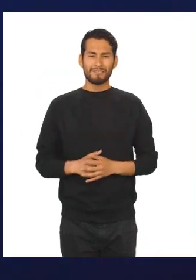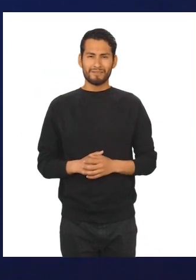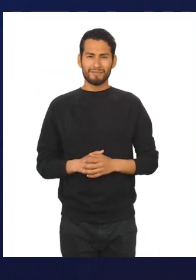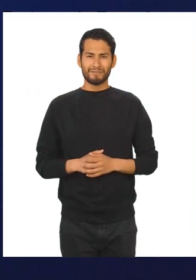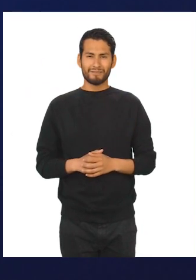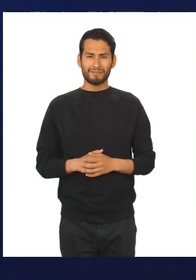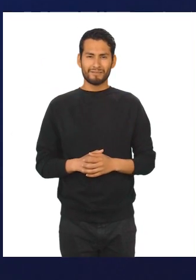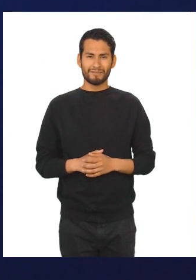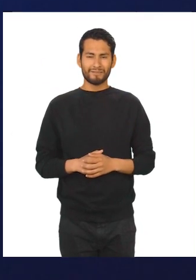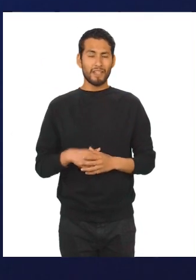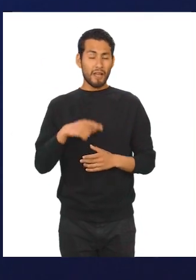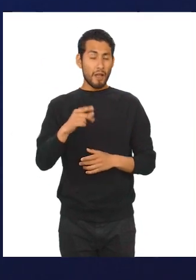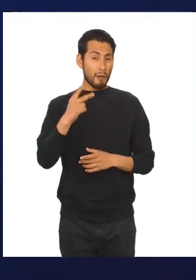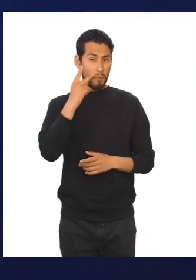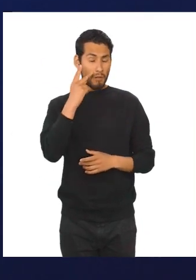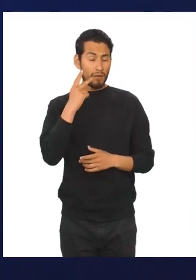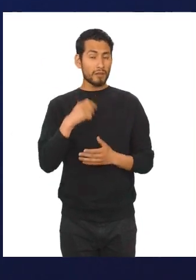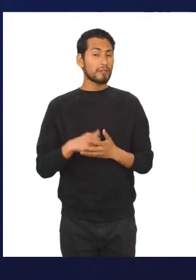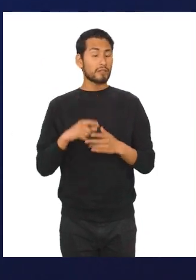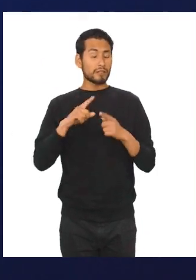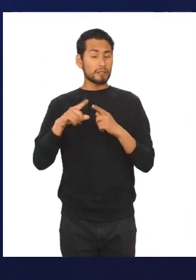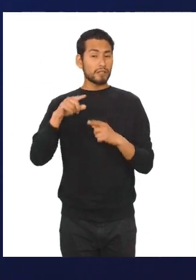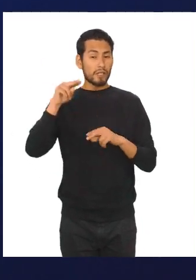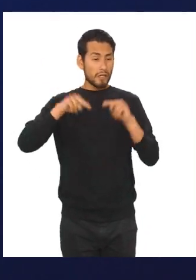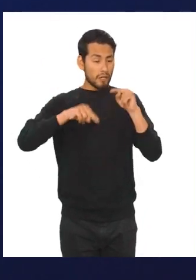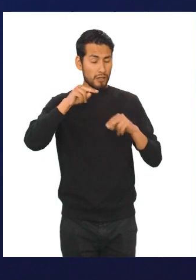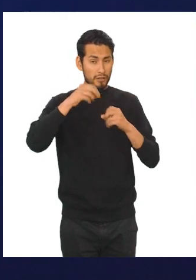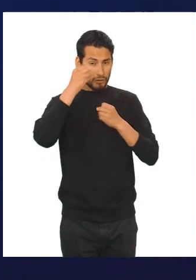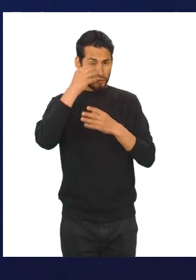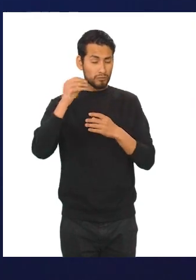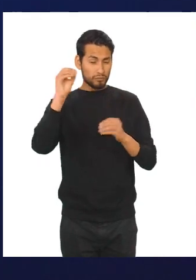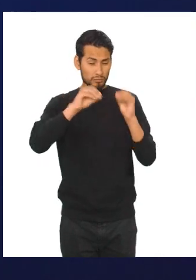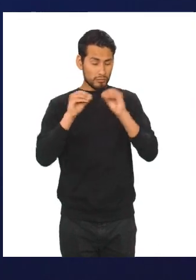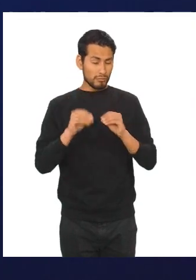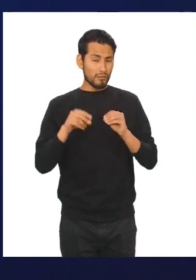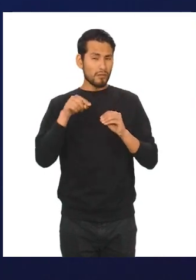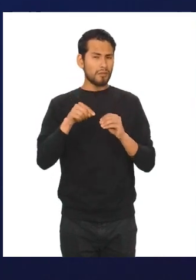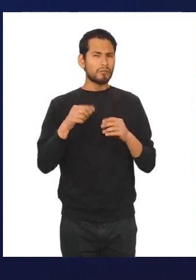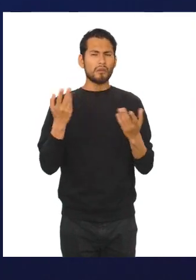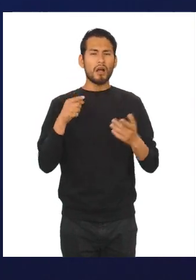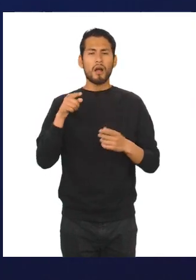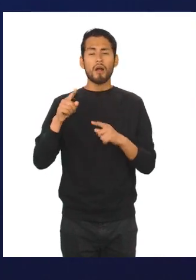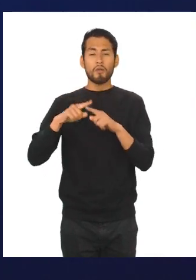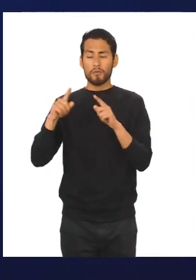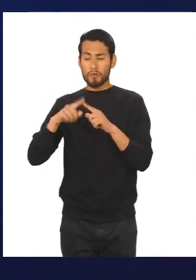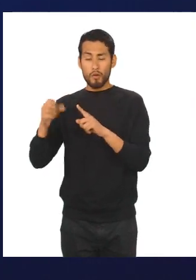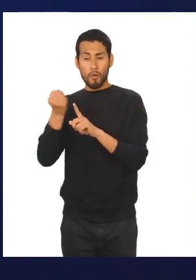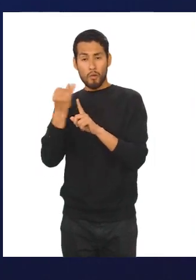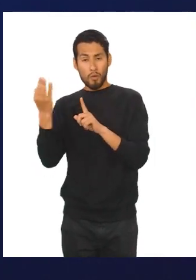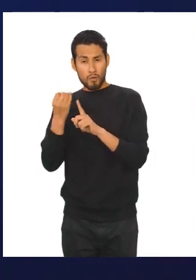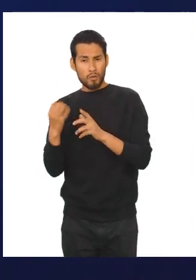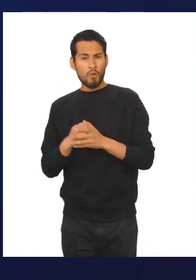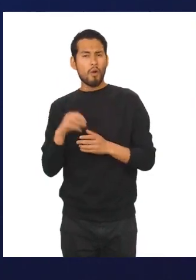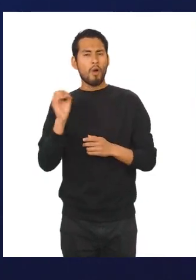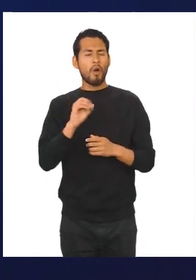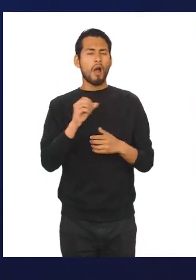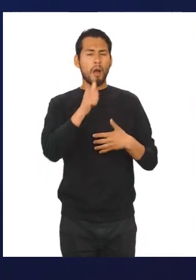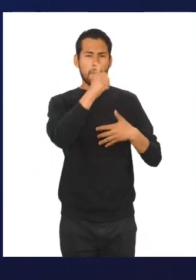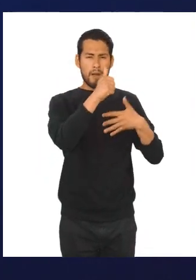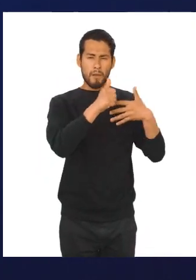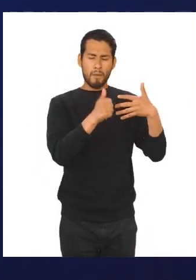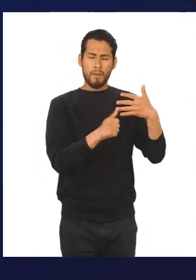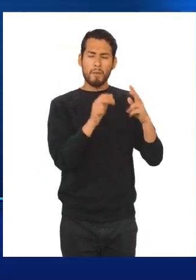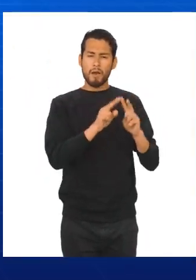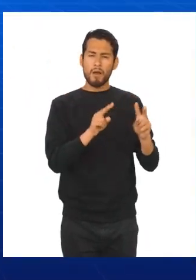Como vemos, las tablas de distribución de frecuencias se utilizan para variables cuantitativas o cualitativas